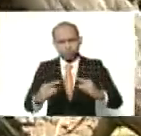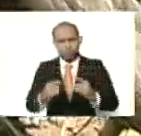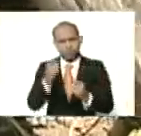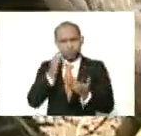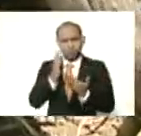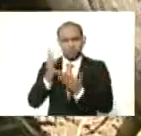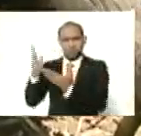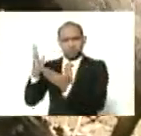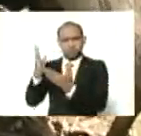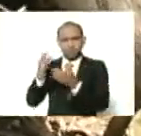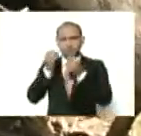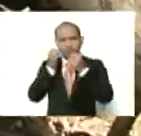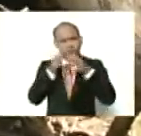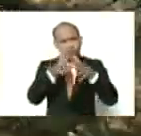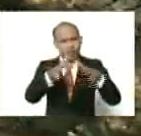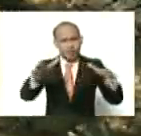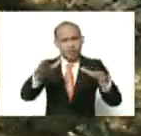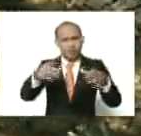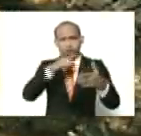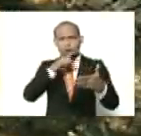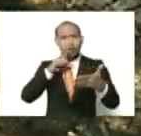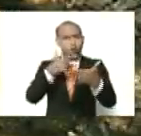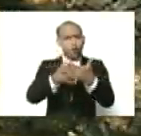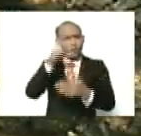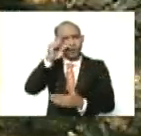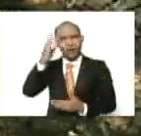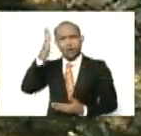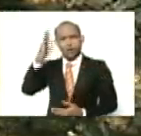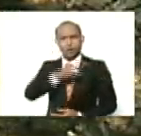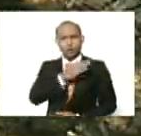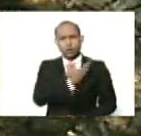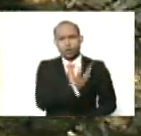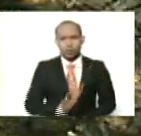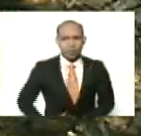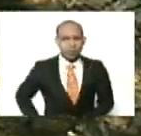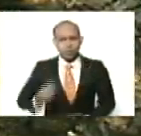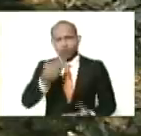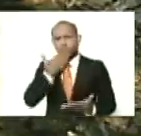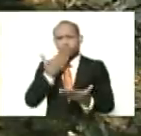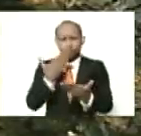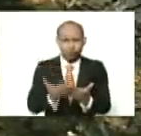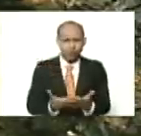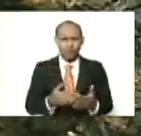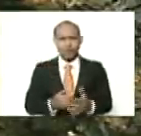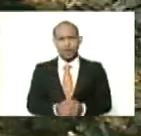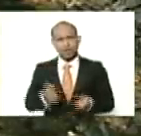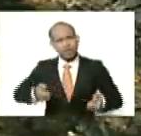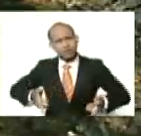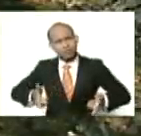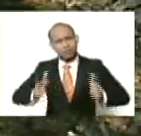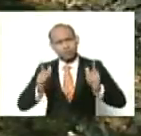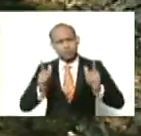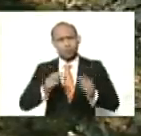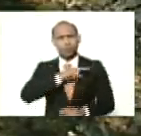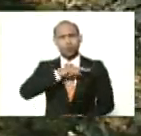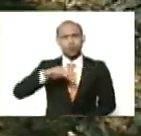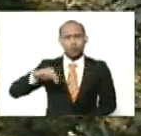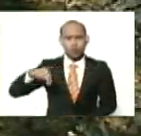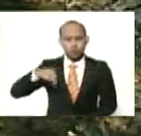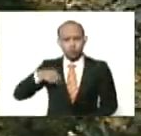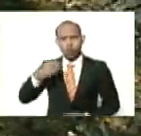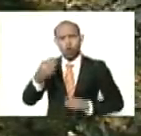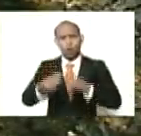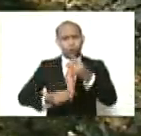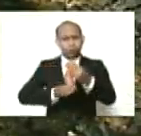Edén, lo bendecimos en el nombre de Dios, señor presidente, le damos la gracia por permitir de que nosotros podamos